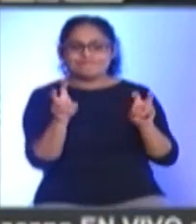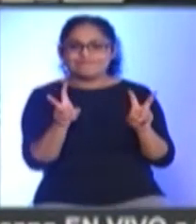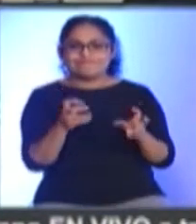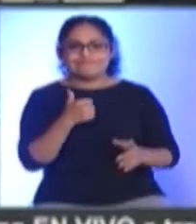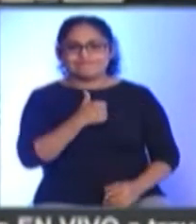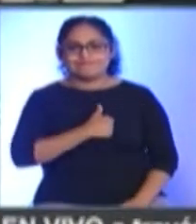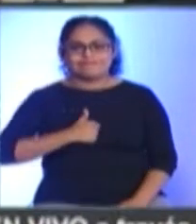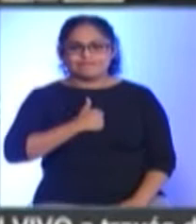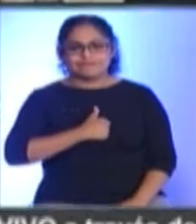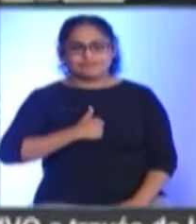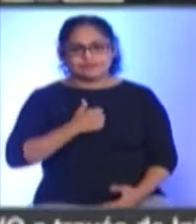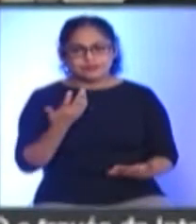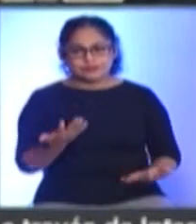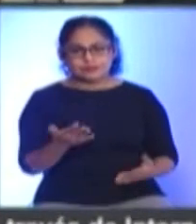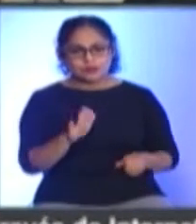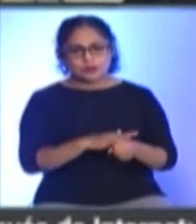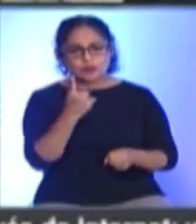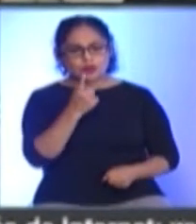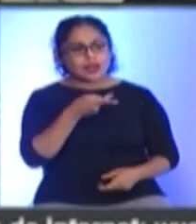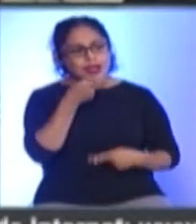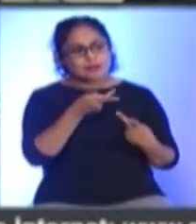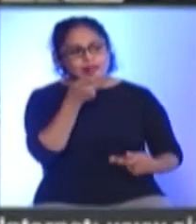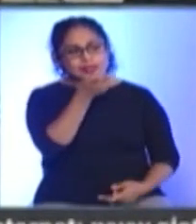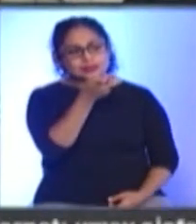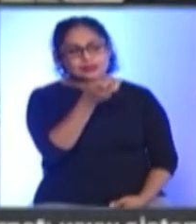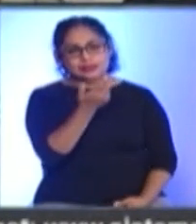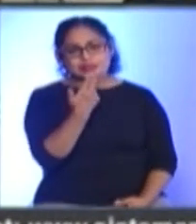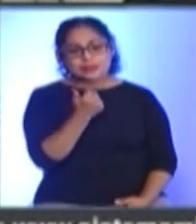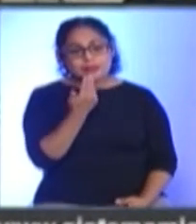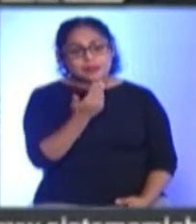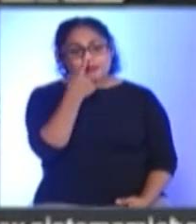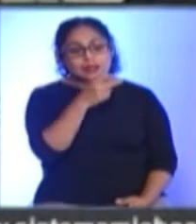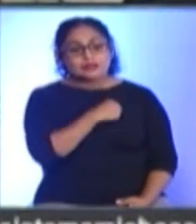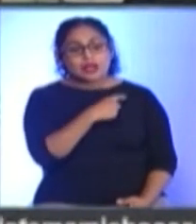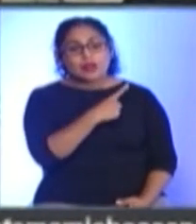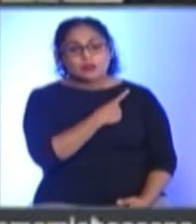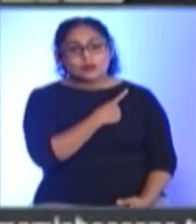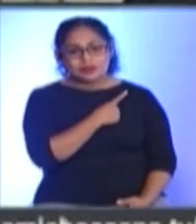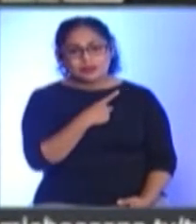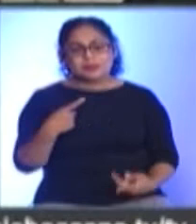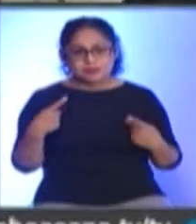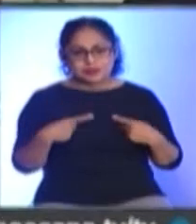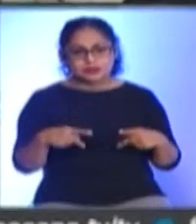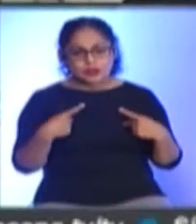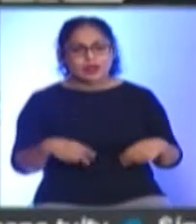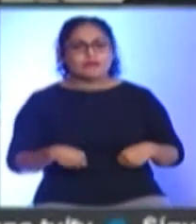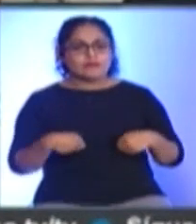Porque se está hablando de la salud de las personas Y se está hablando de vidas humanas